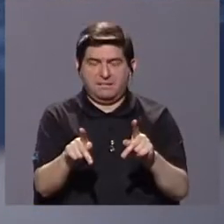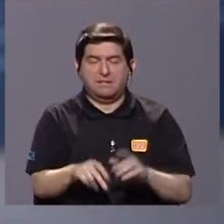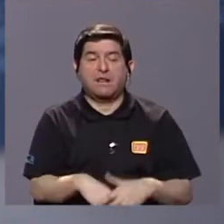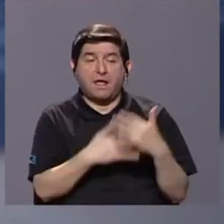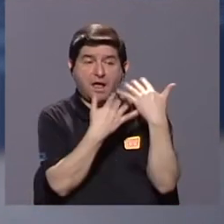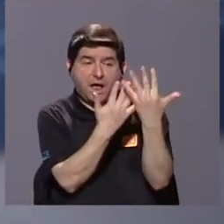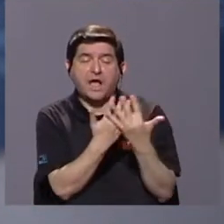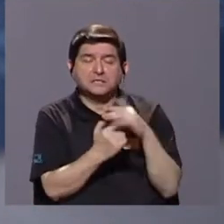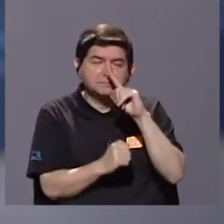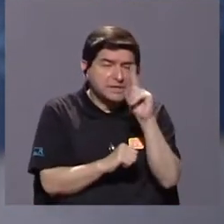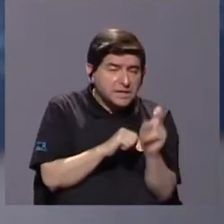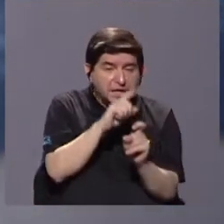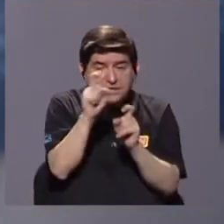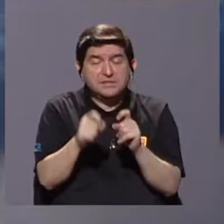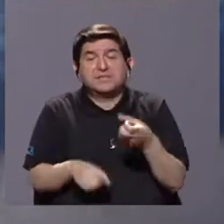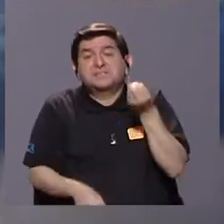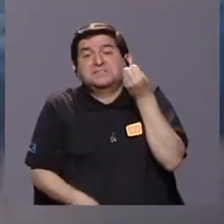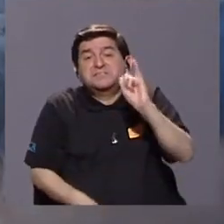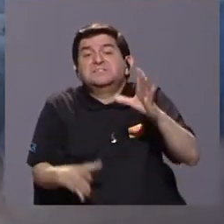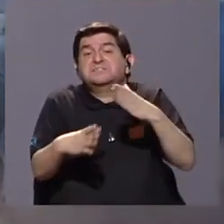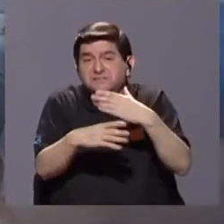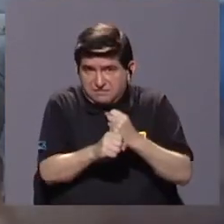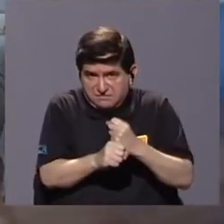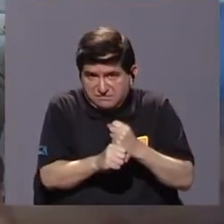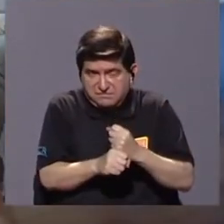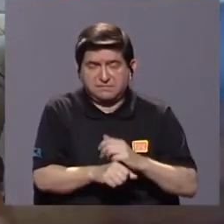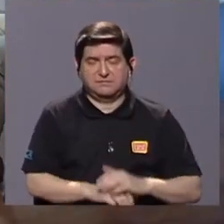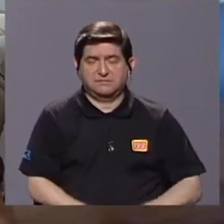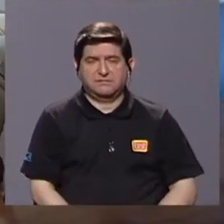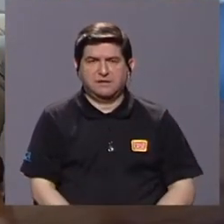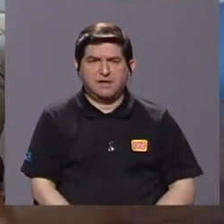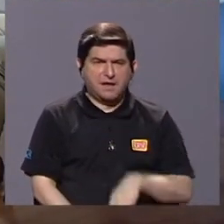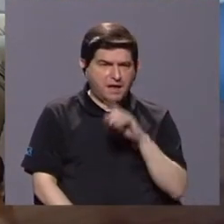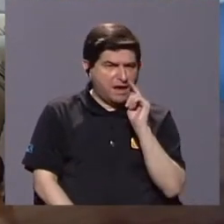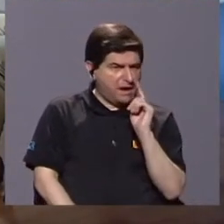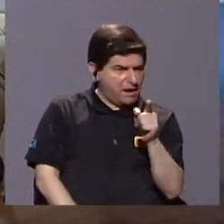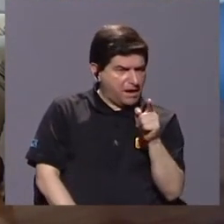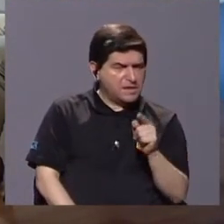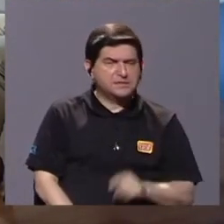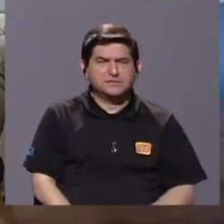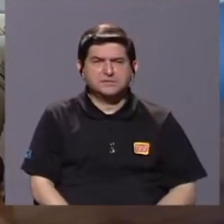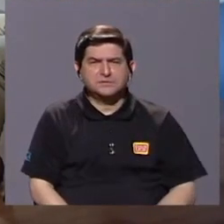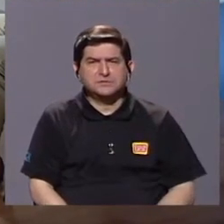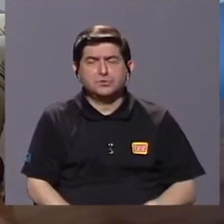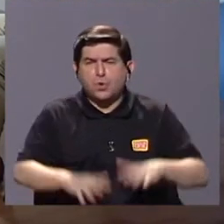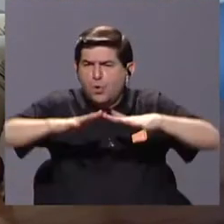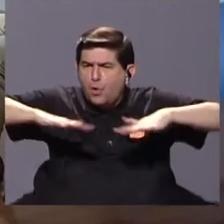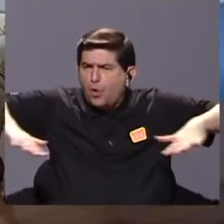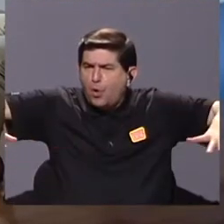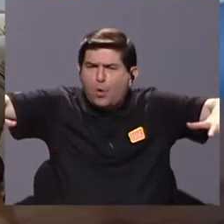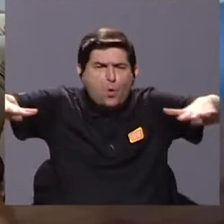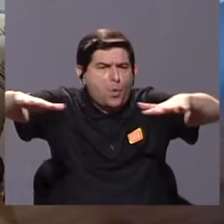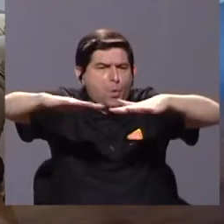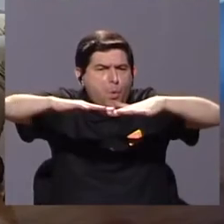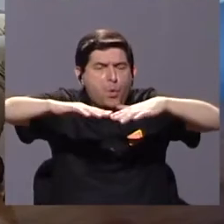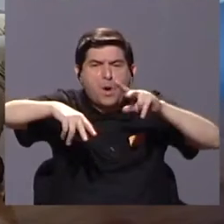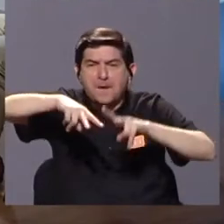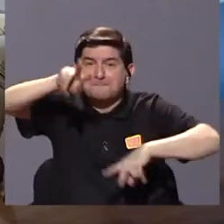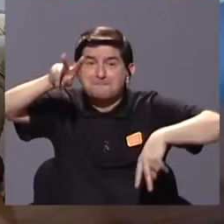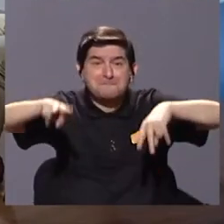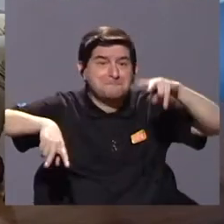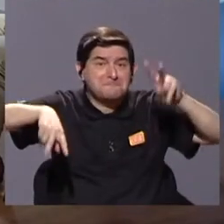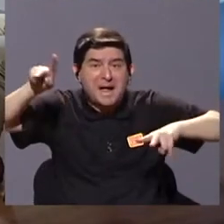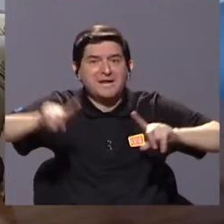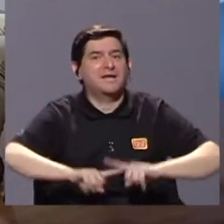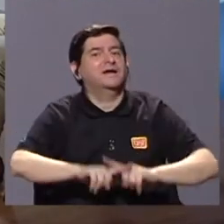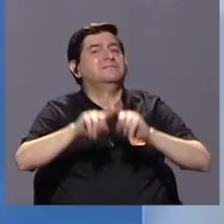el censo si es que lo hacen, y el asunto es que esto, al extenderse por un gran territorio, las variedades de Cabeca son